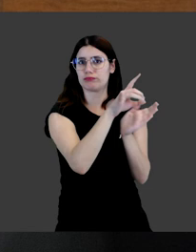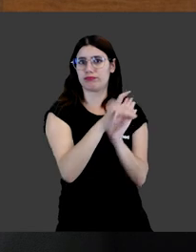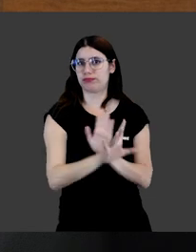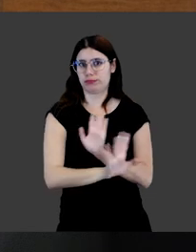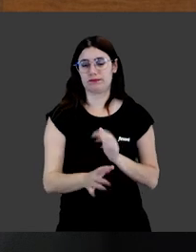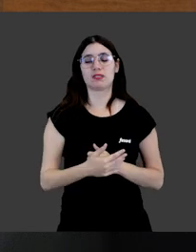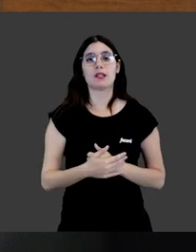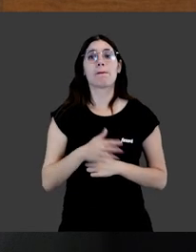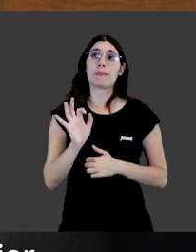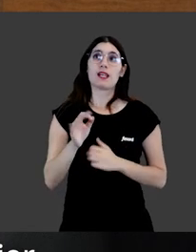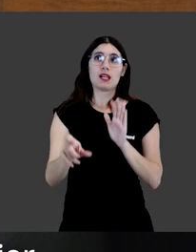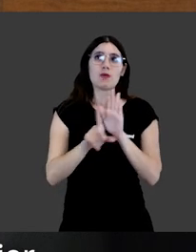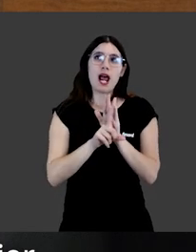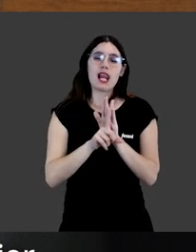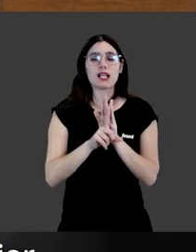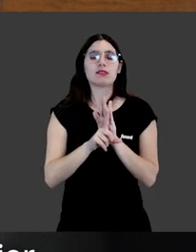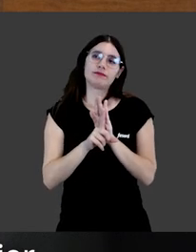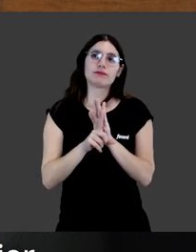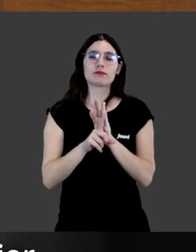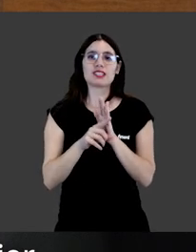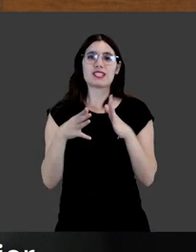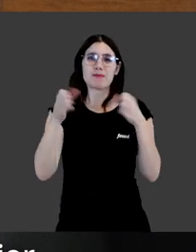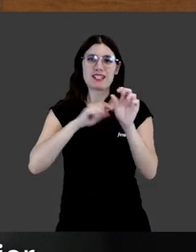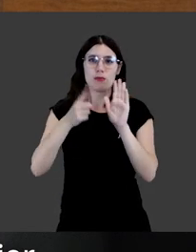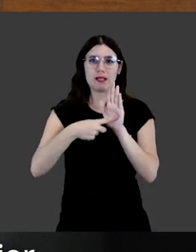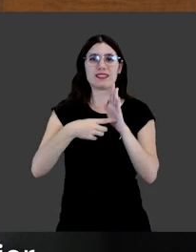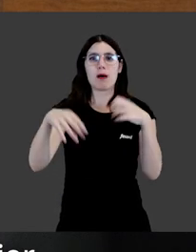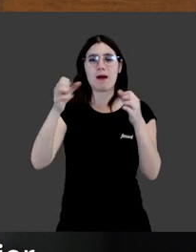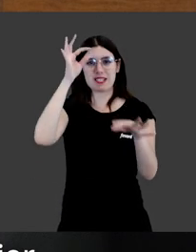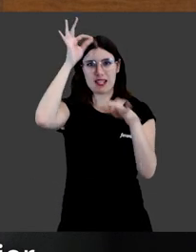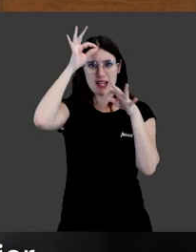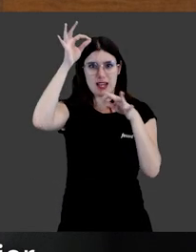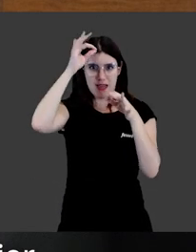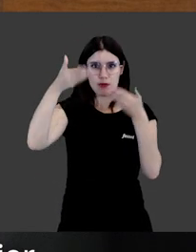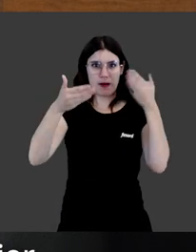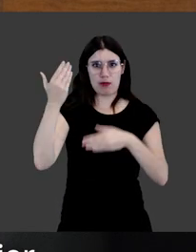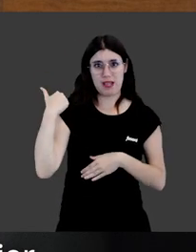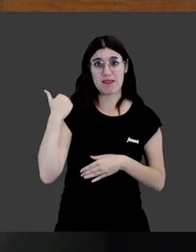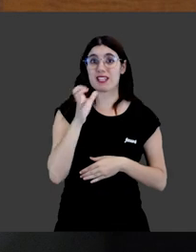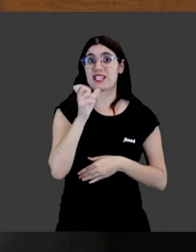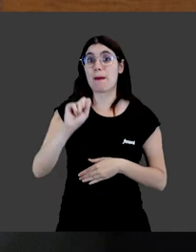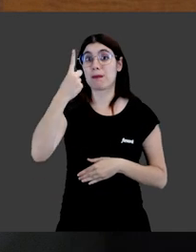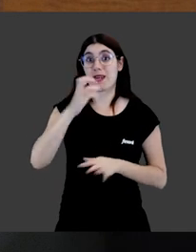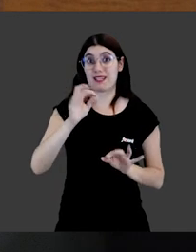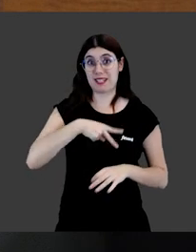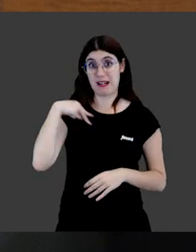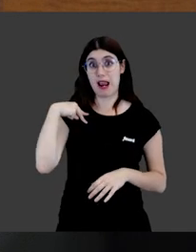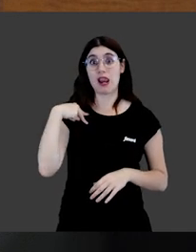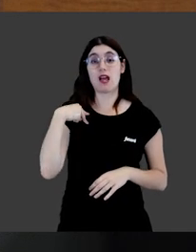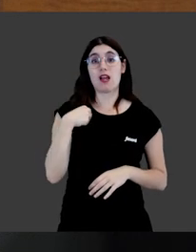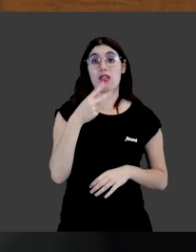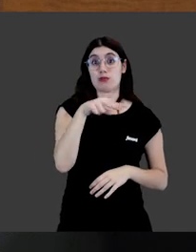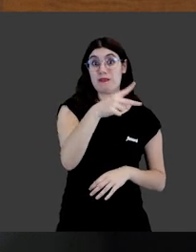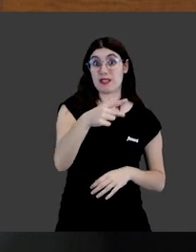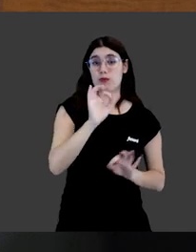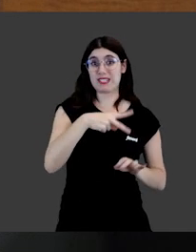otras categorías. Si bien es una ley mucho más, digamos, completa y detallada que la anterior, podríamos decir que la primera es la general,